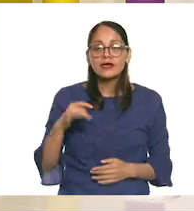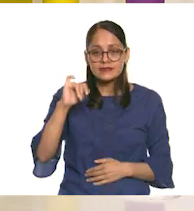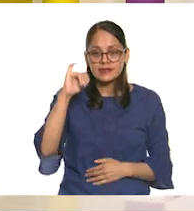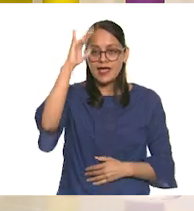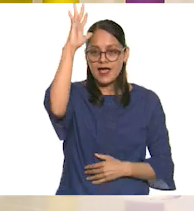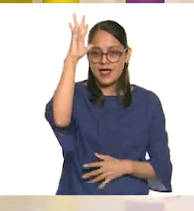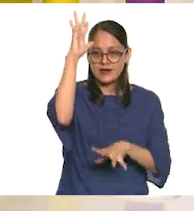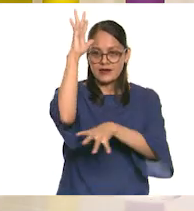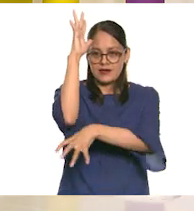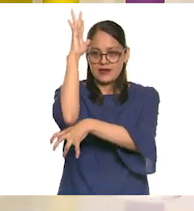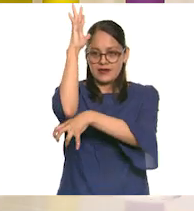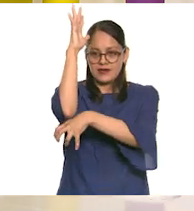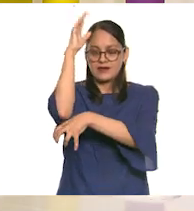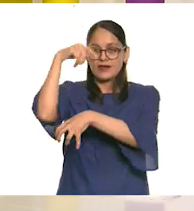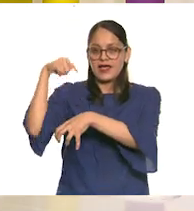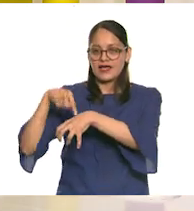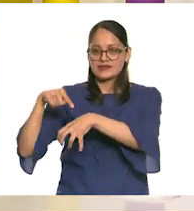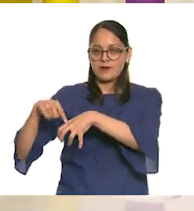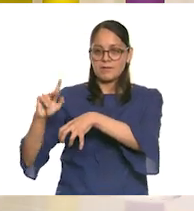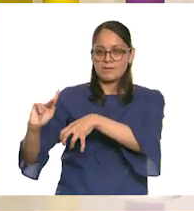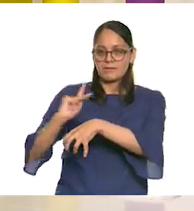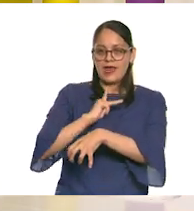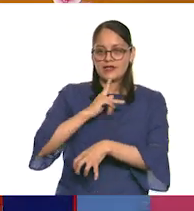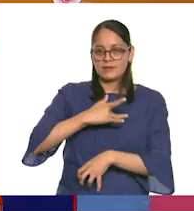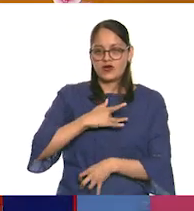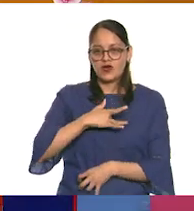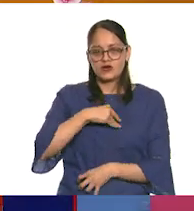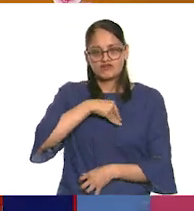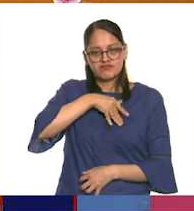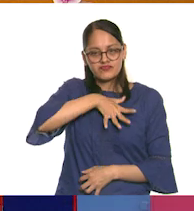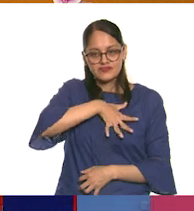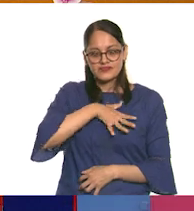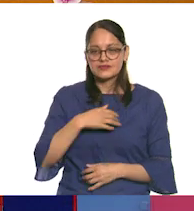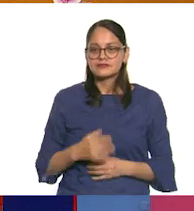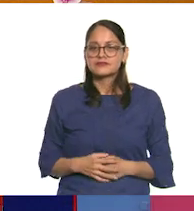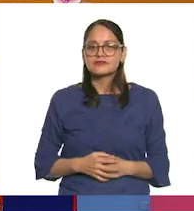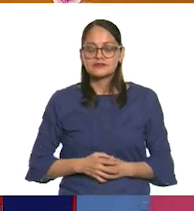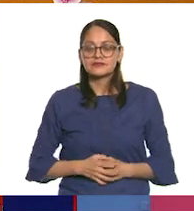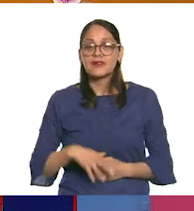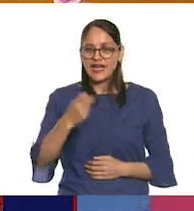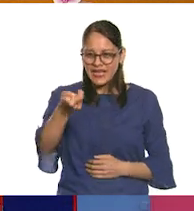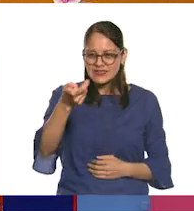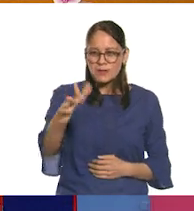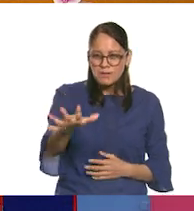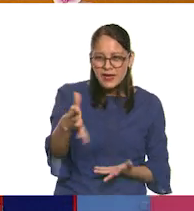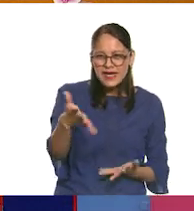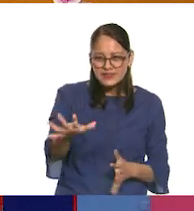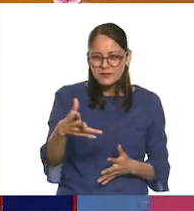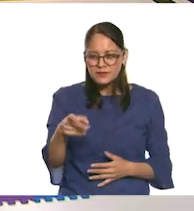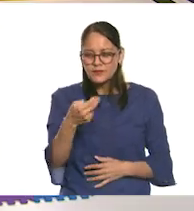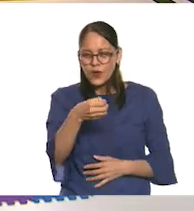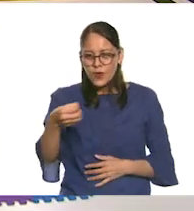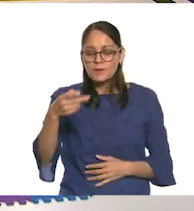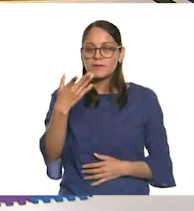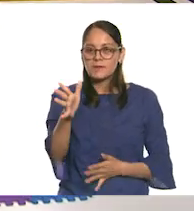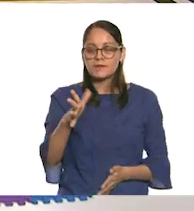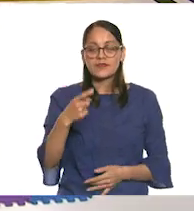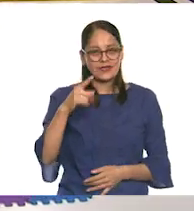que instalan en mi corazón. Las raíces que se instalan en mi corazón. Las raíces que se ahí va, por ahí va. Muy bien, sí acordaste, sí te acordaste.